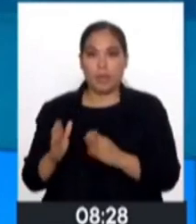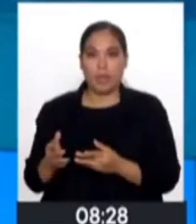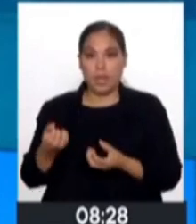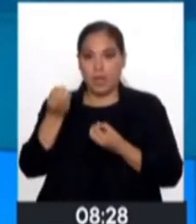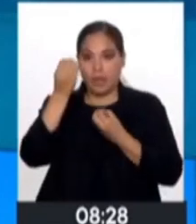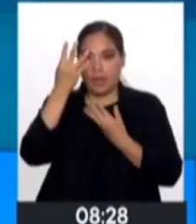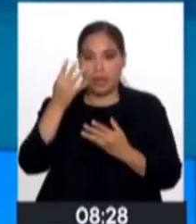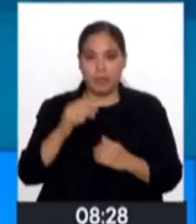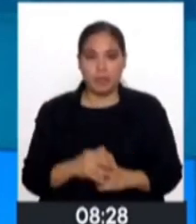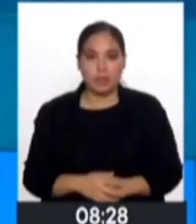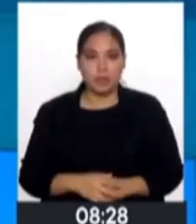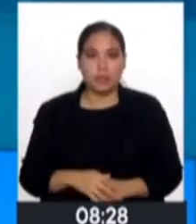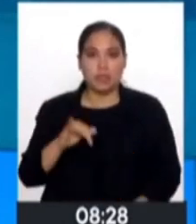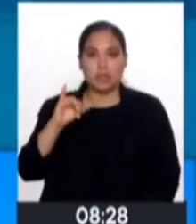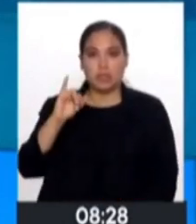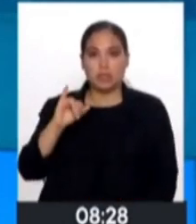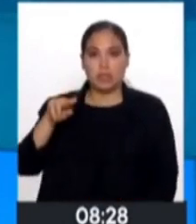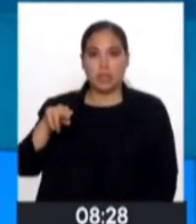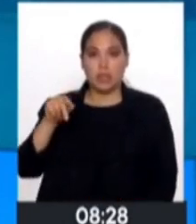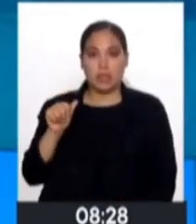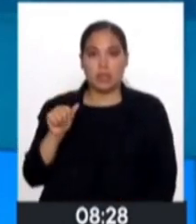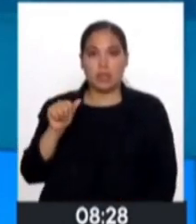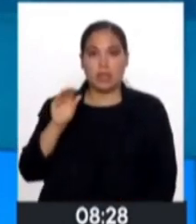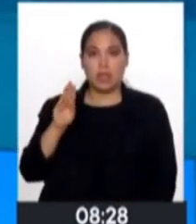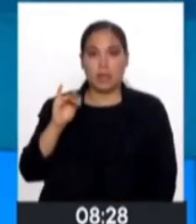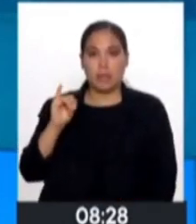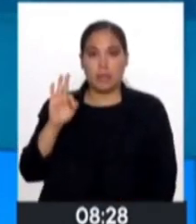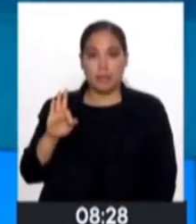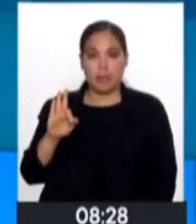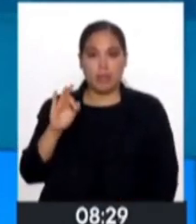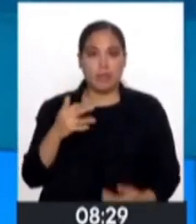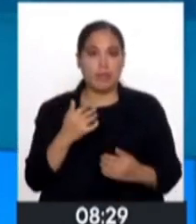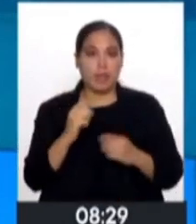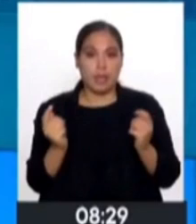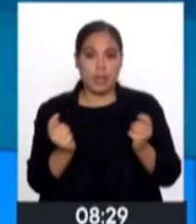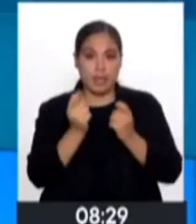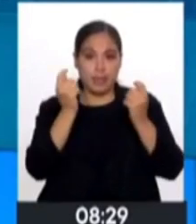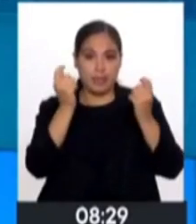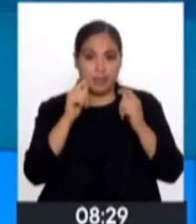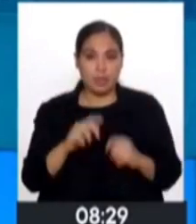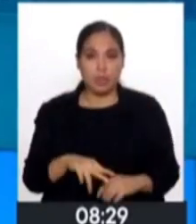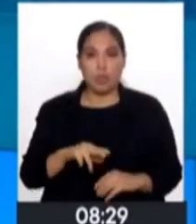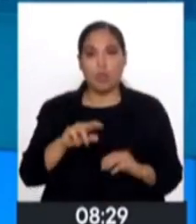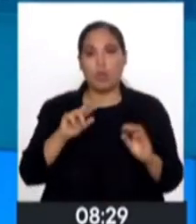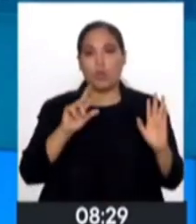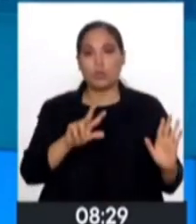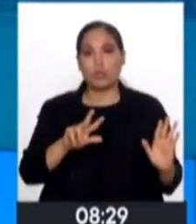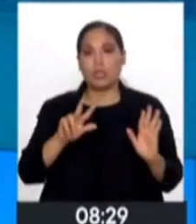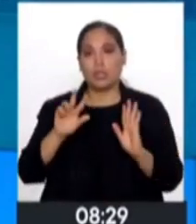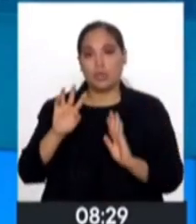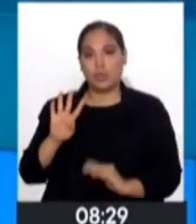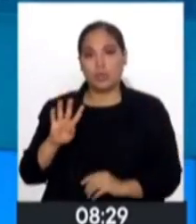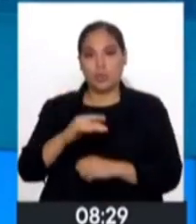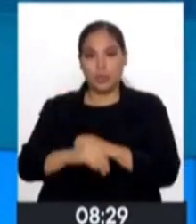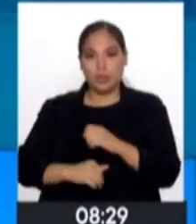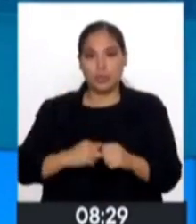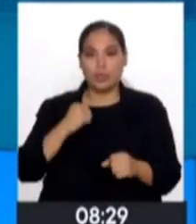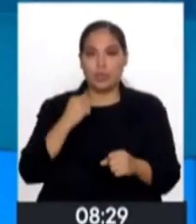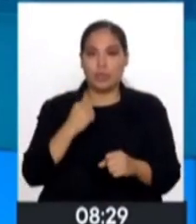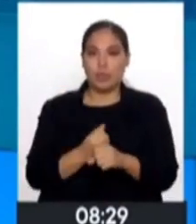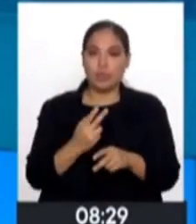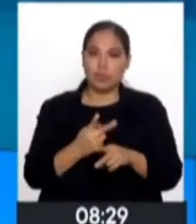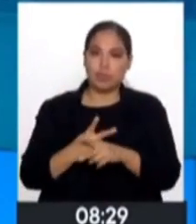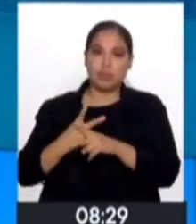Porque el INAVIF está de aniversario, son unos 84 años que tienen velando por las poblaciones